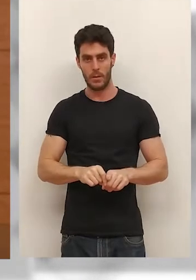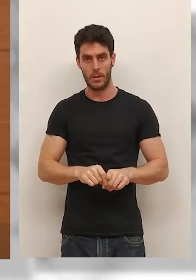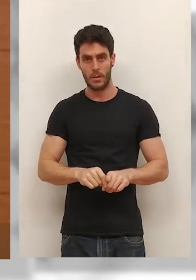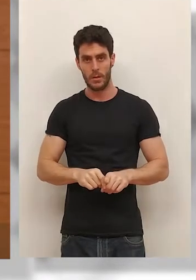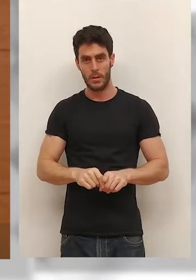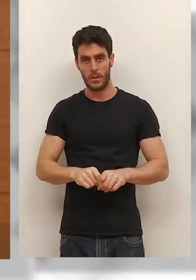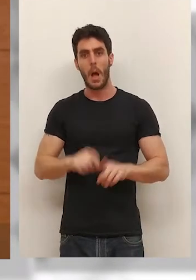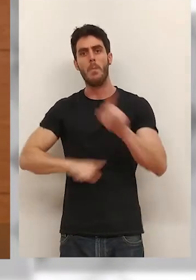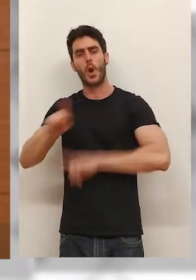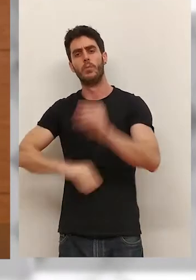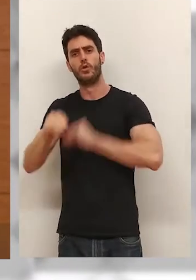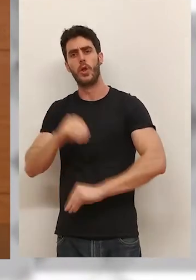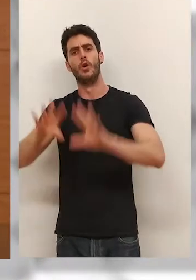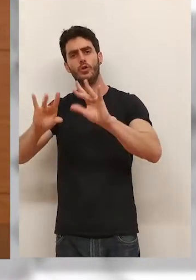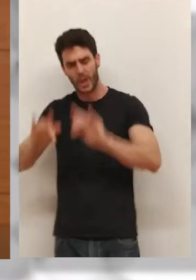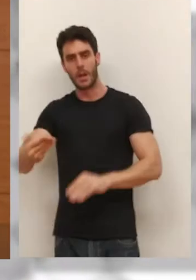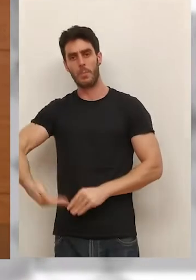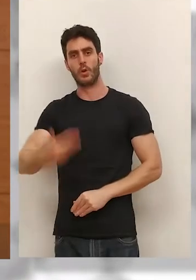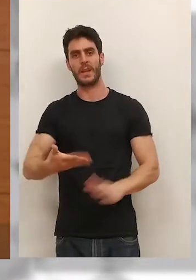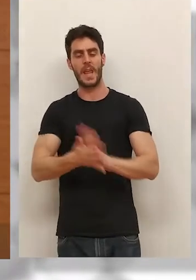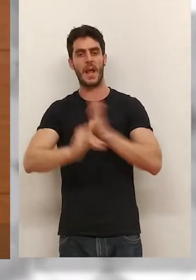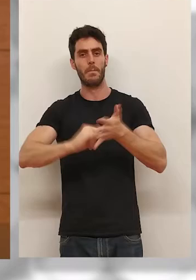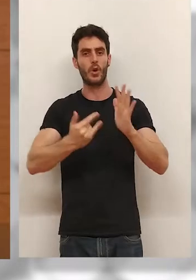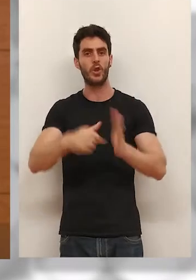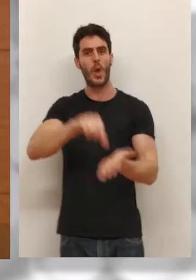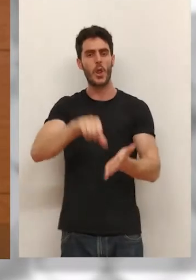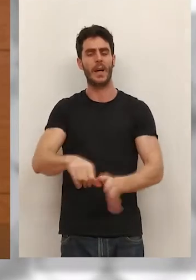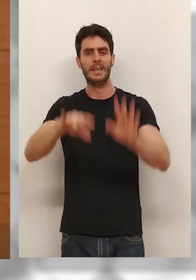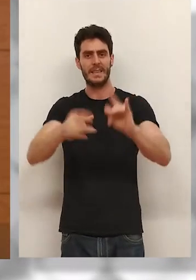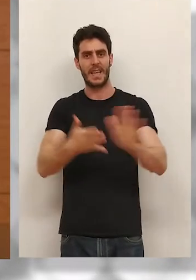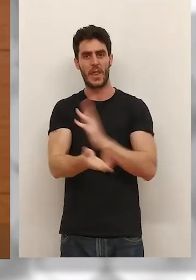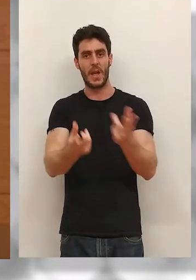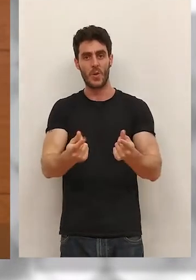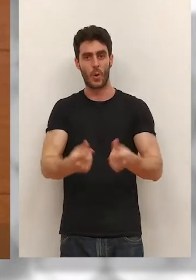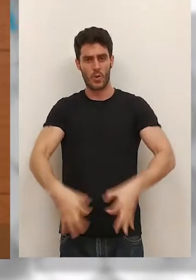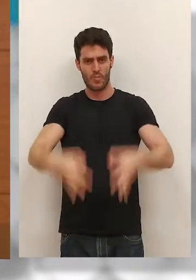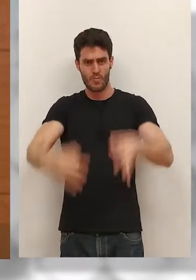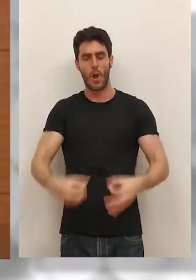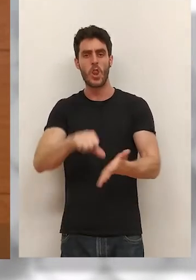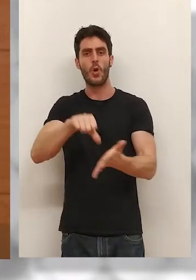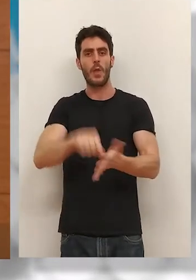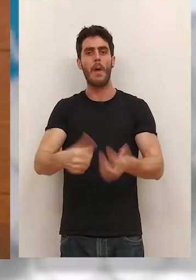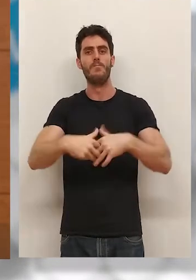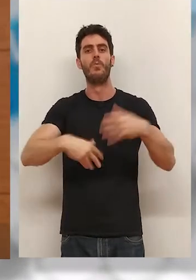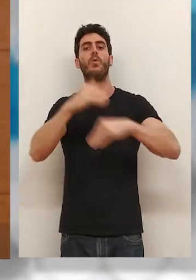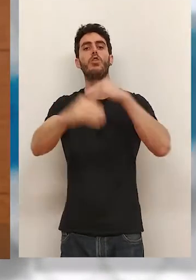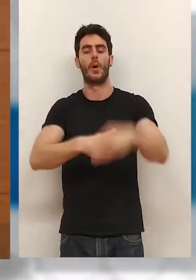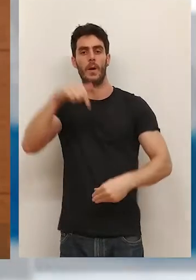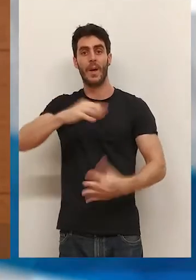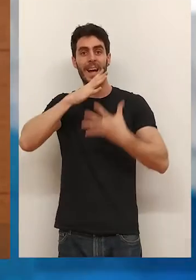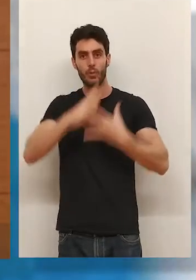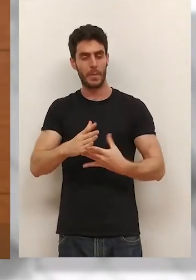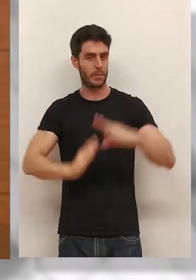los problemas, sino que el proyecto de ciudad, que Logroño se consolide como una ciudad que funcione, que hoy está